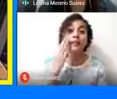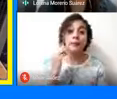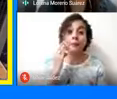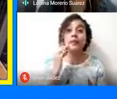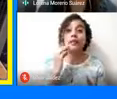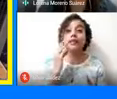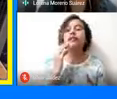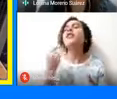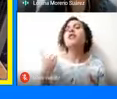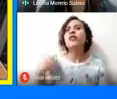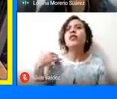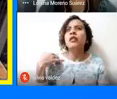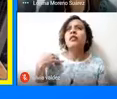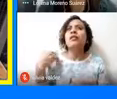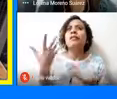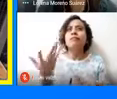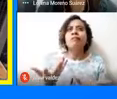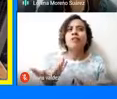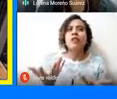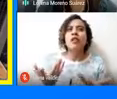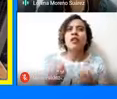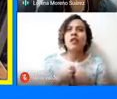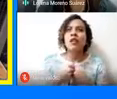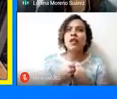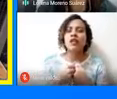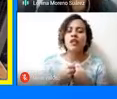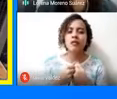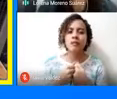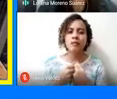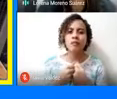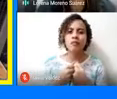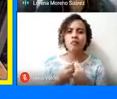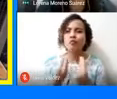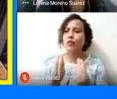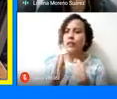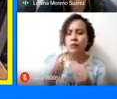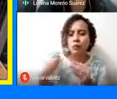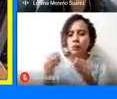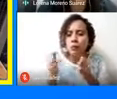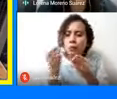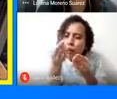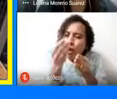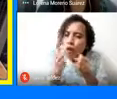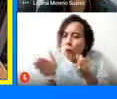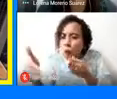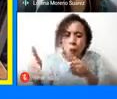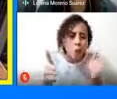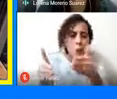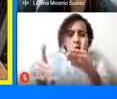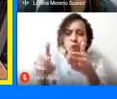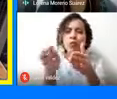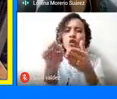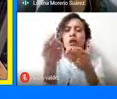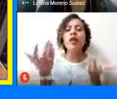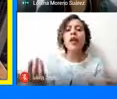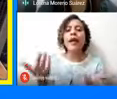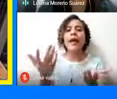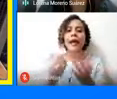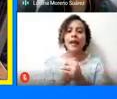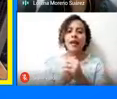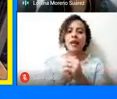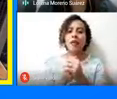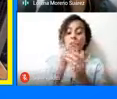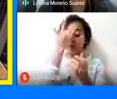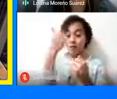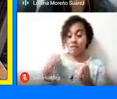lo he tocado muy por los laditos porque mi